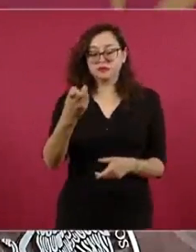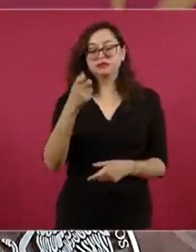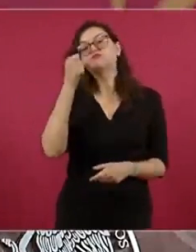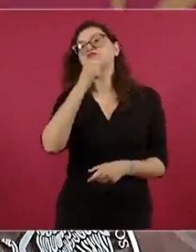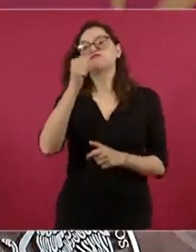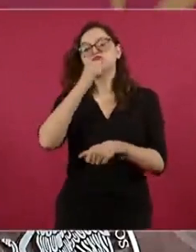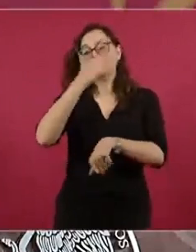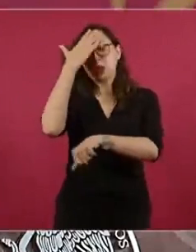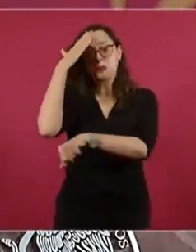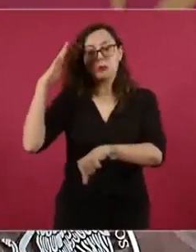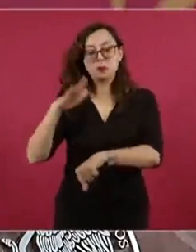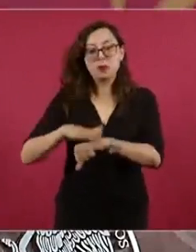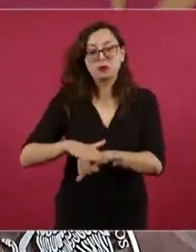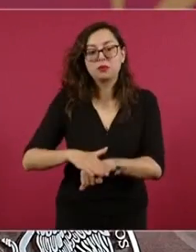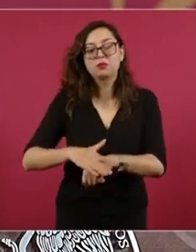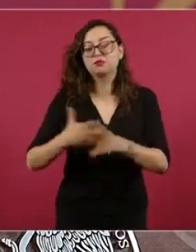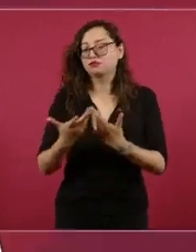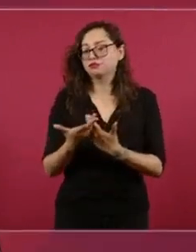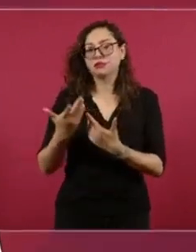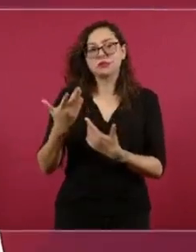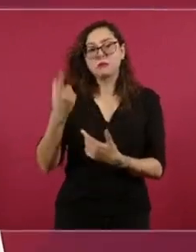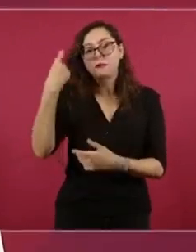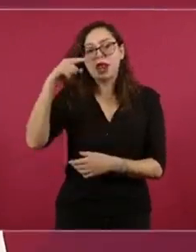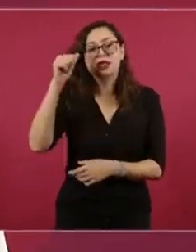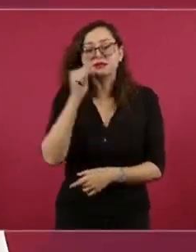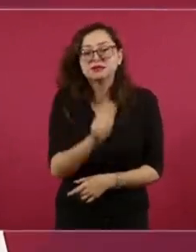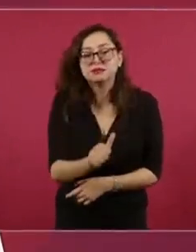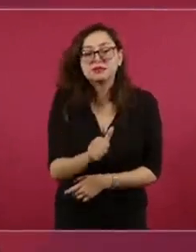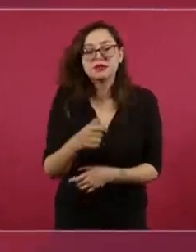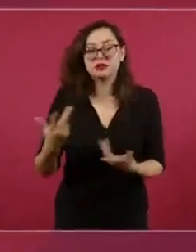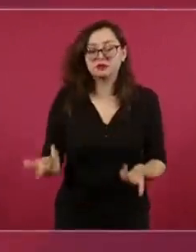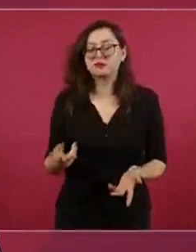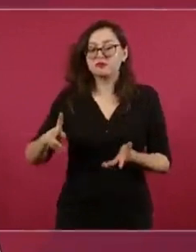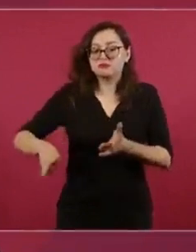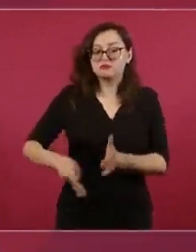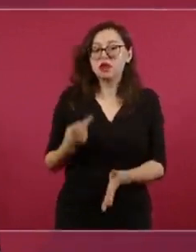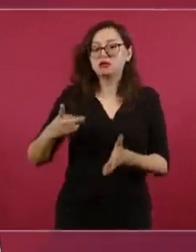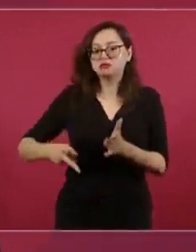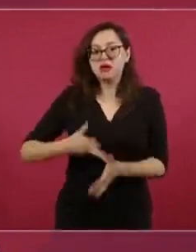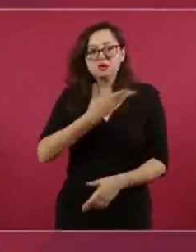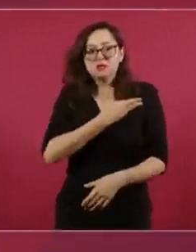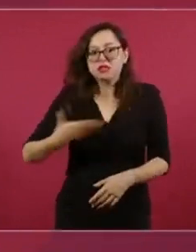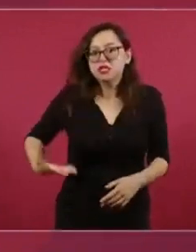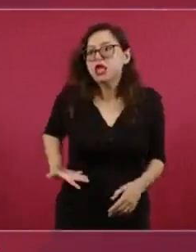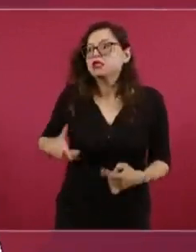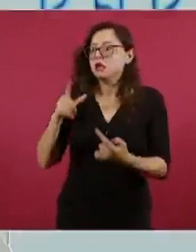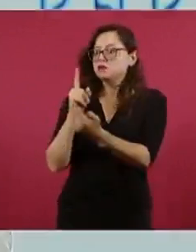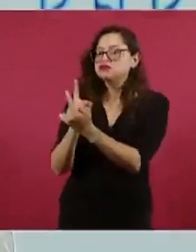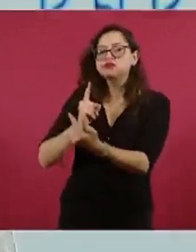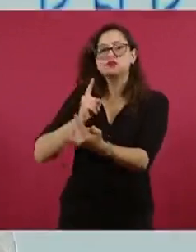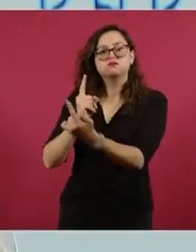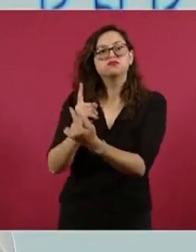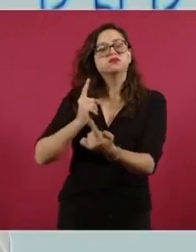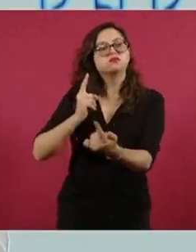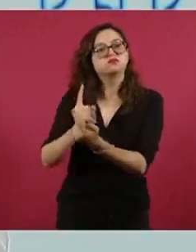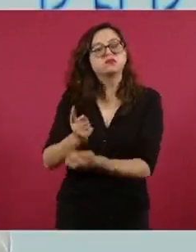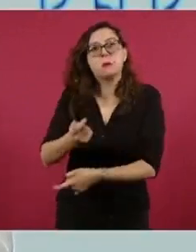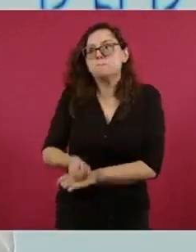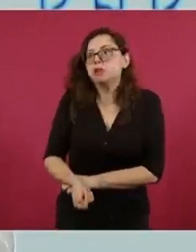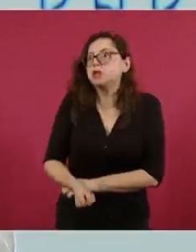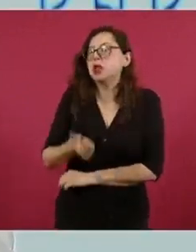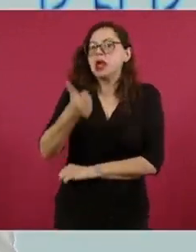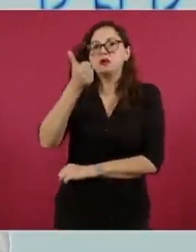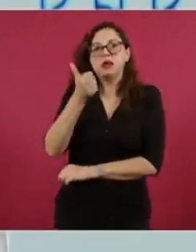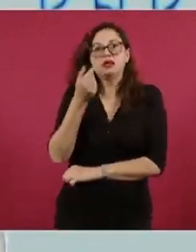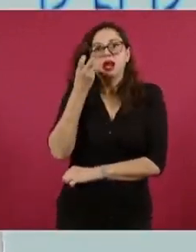ustedes, un momento que quedará porque hubo encuentros, no uno, muchos con el presidente, donde pudimos tener este contacto